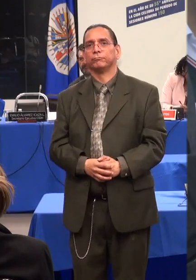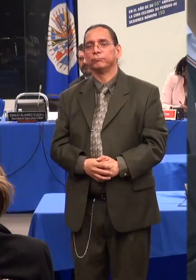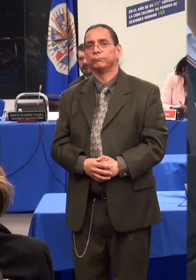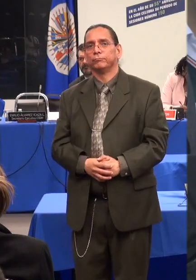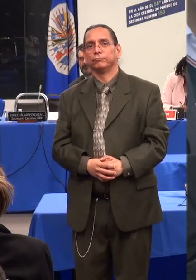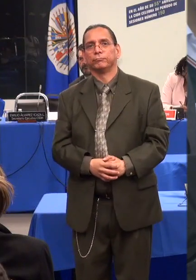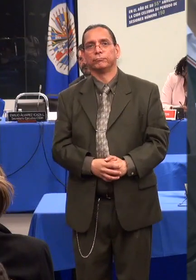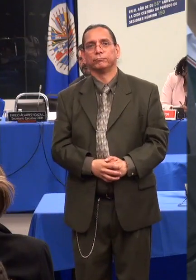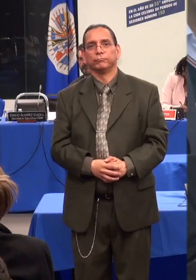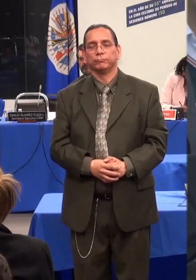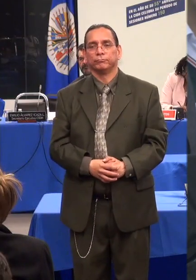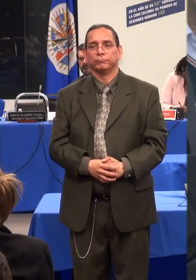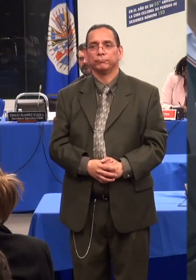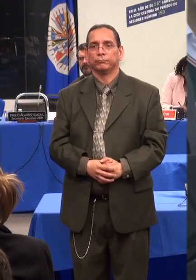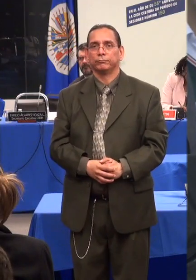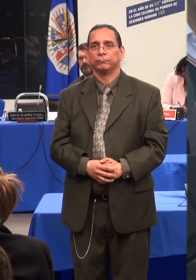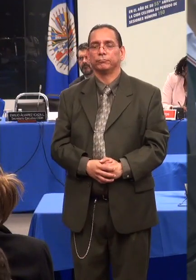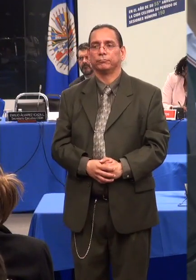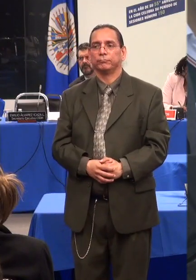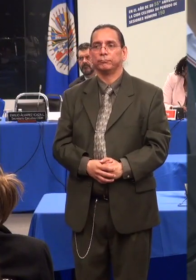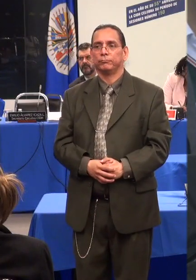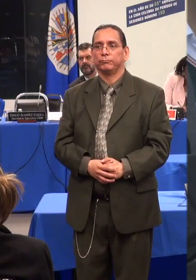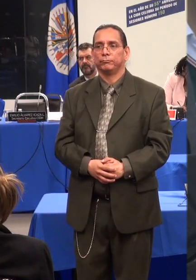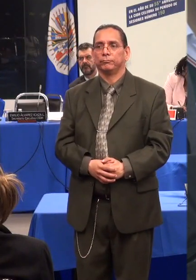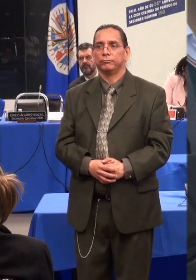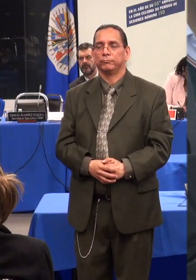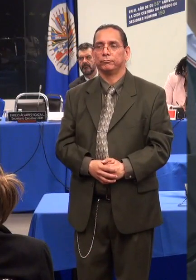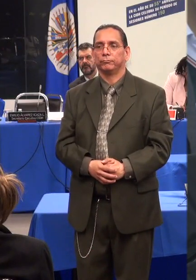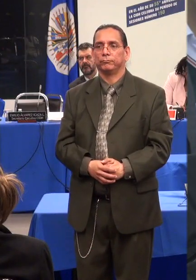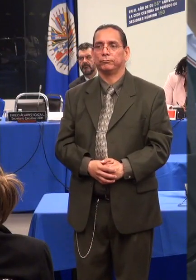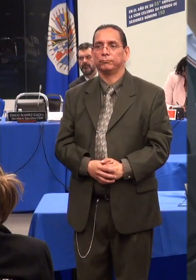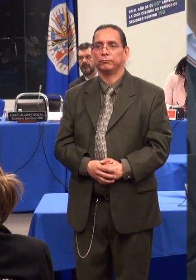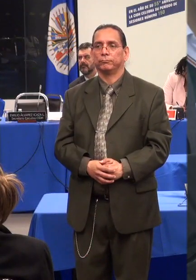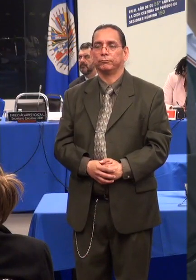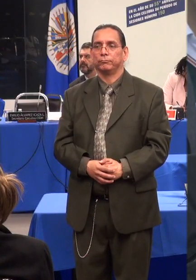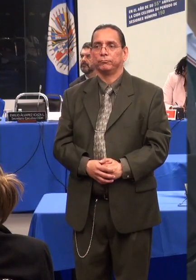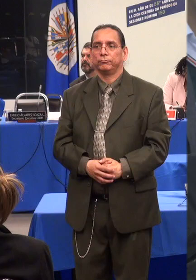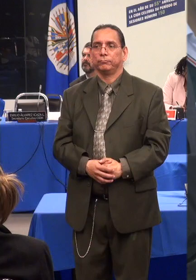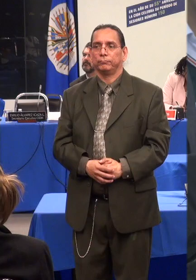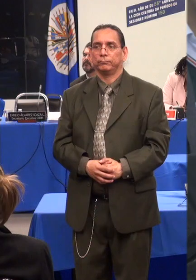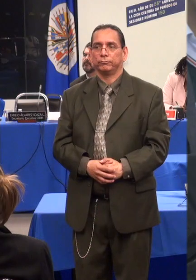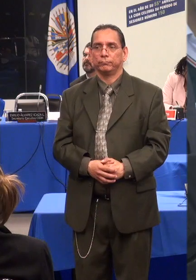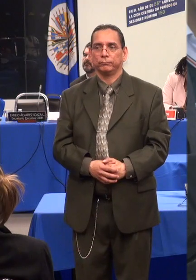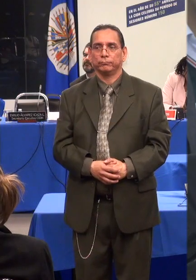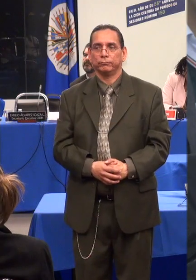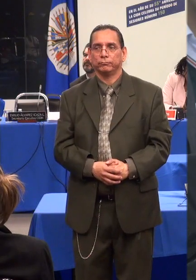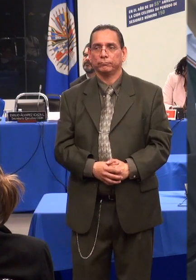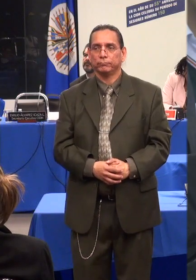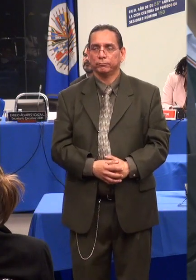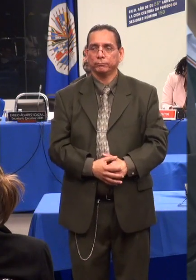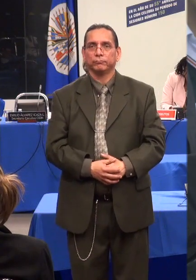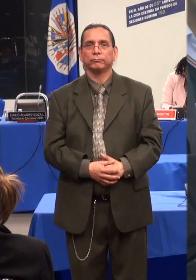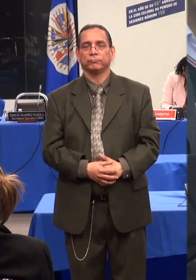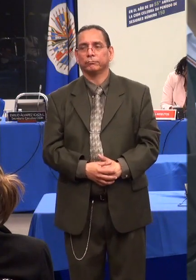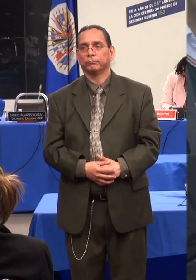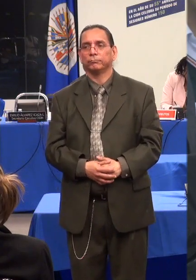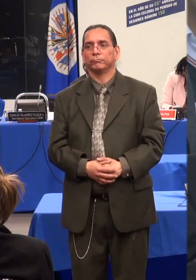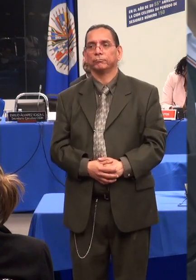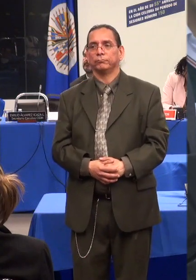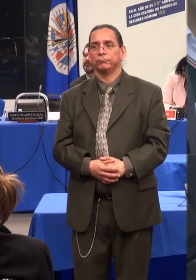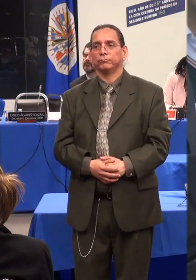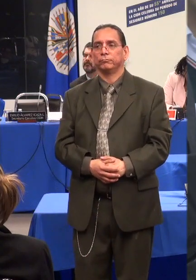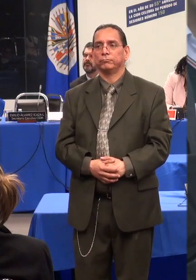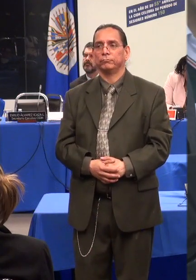Pienso que la interdicción le quita todos los derechos a las personas en condición de discapacidad. Por eso es mi decisión que no voy a ser